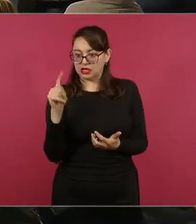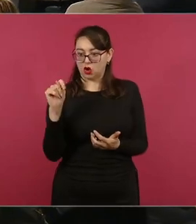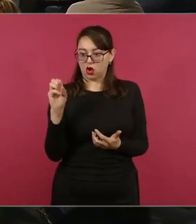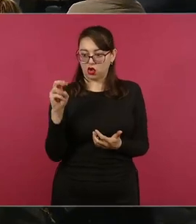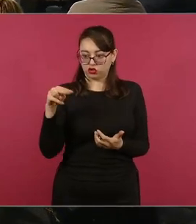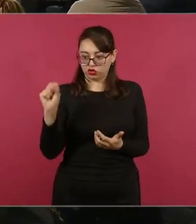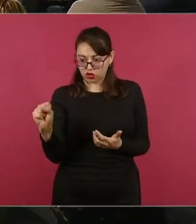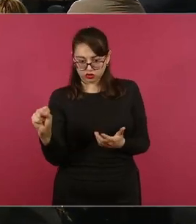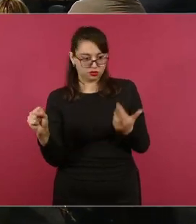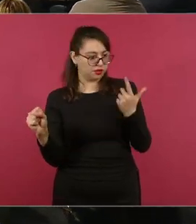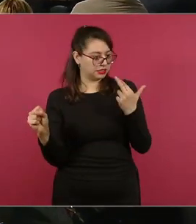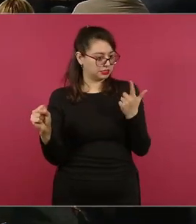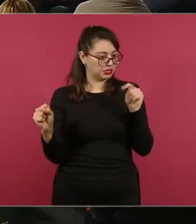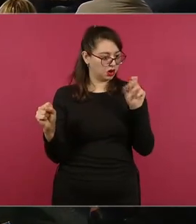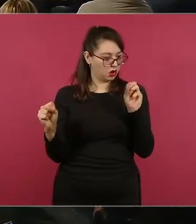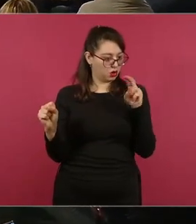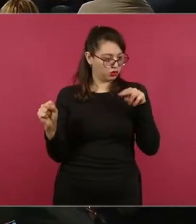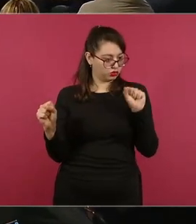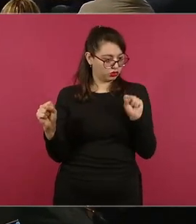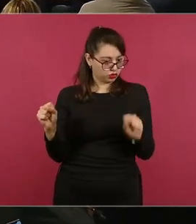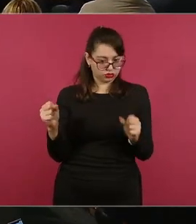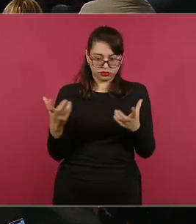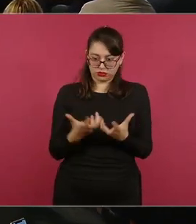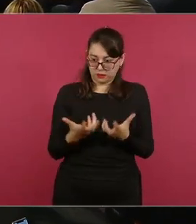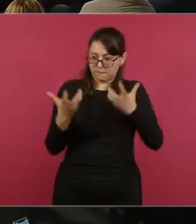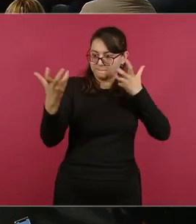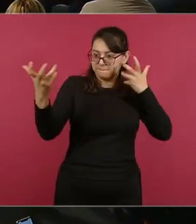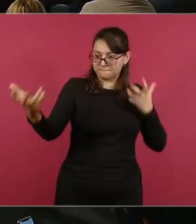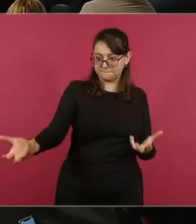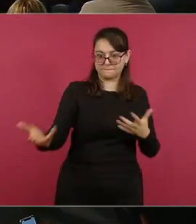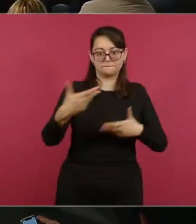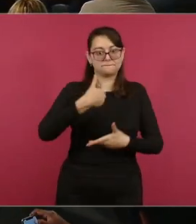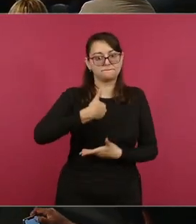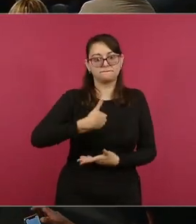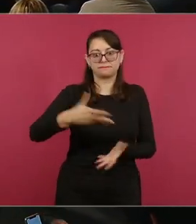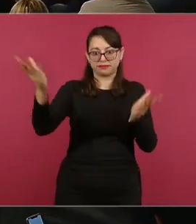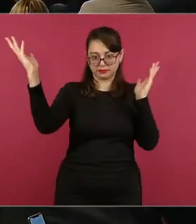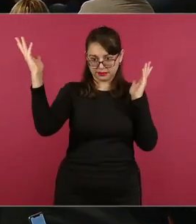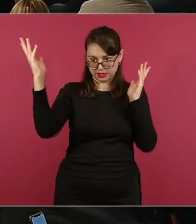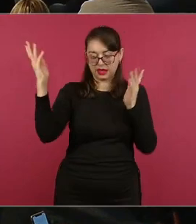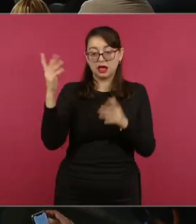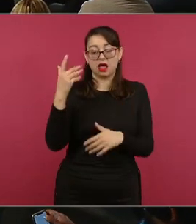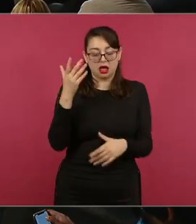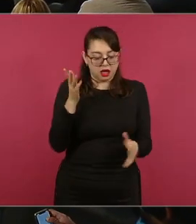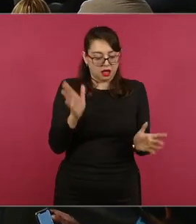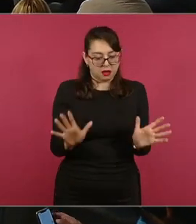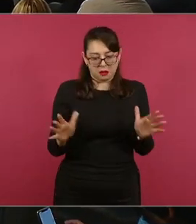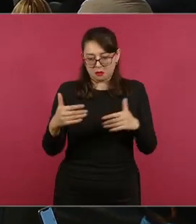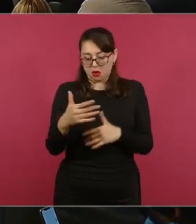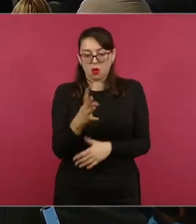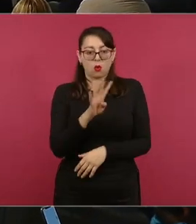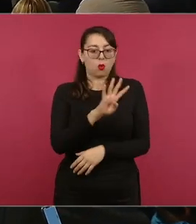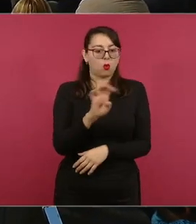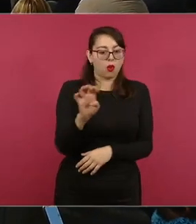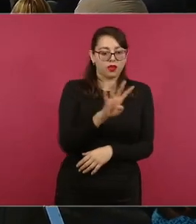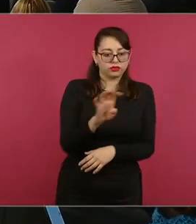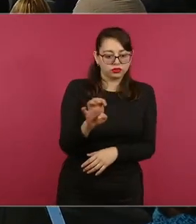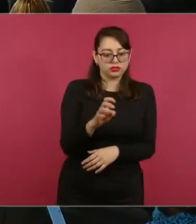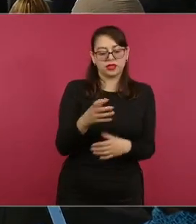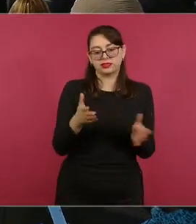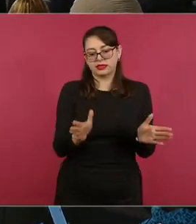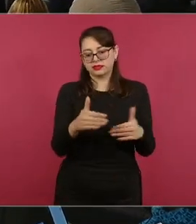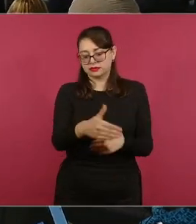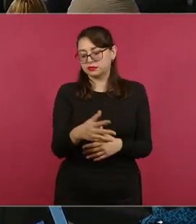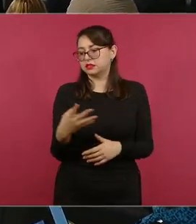competen, el día de ayer se terminaron de armar 400 defensas que equivalen más o menos a 7.5 toneladas.